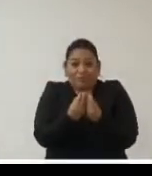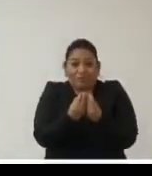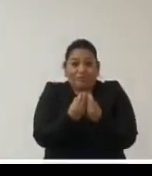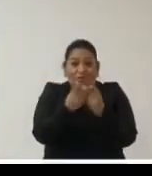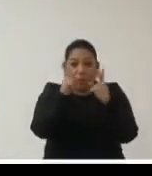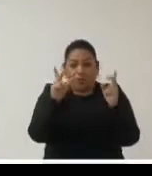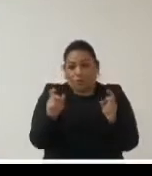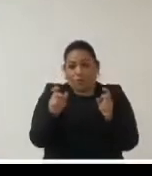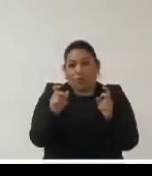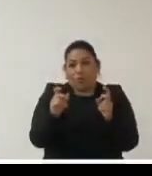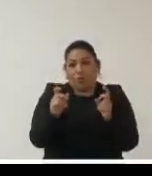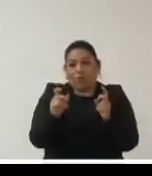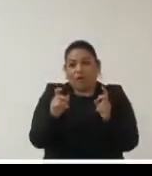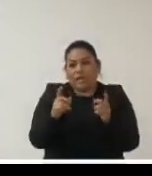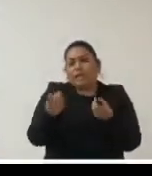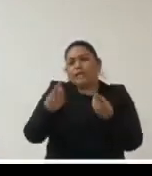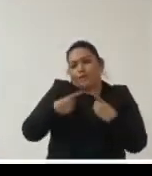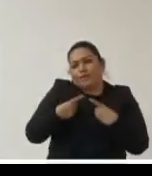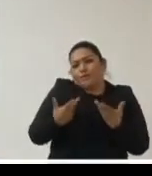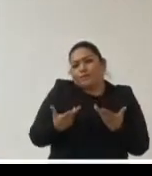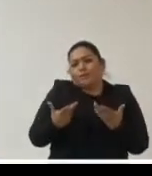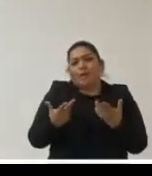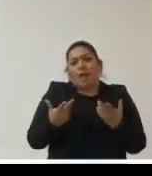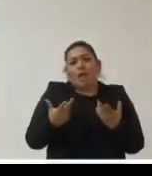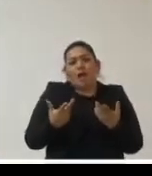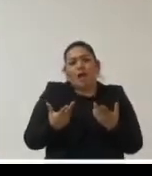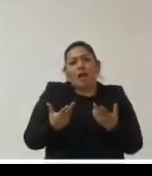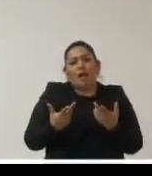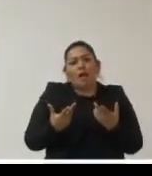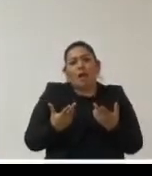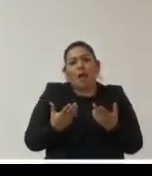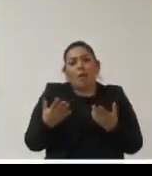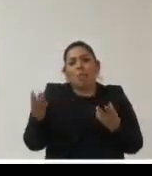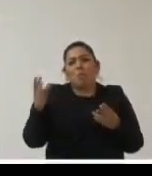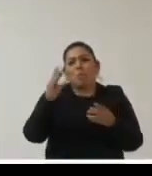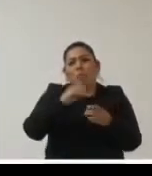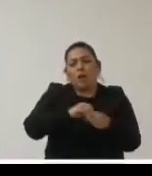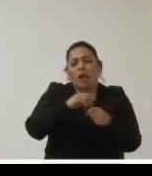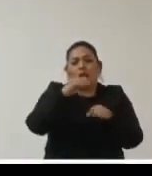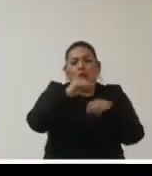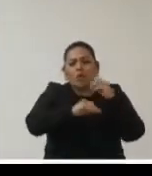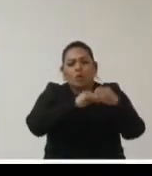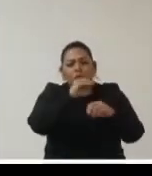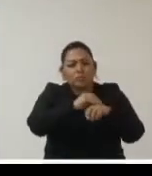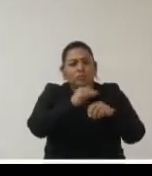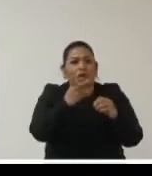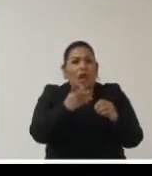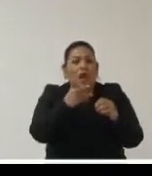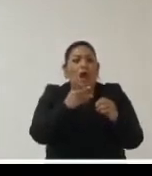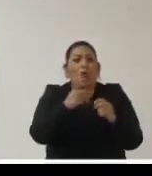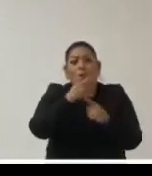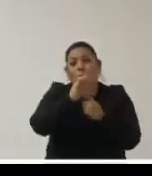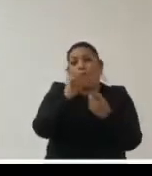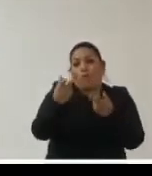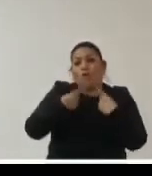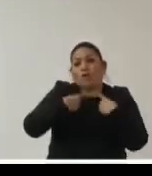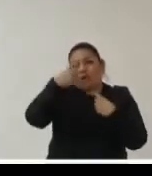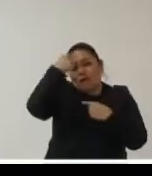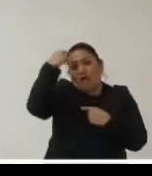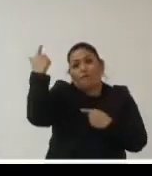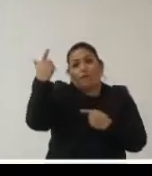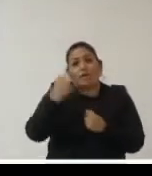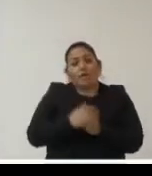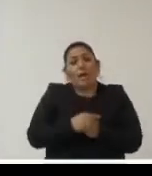de recursos adicionales o extraordinario o como decía José a facilidades para